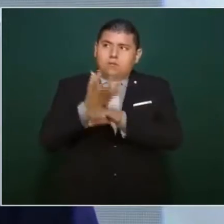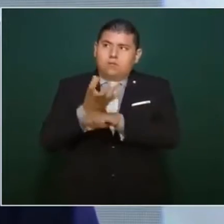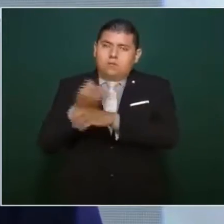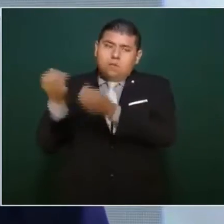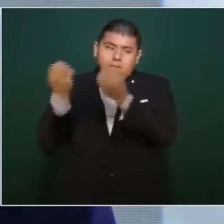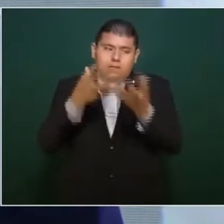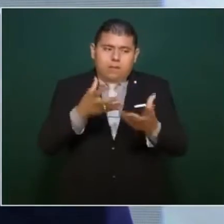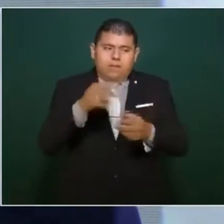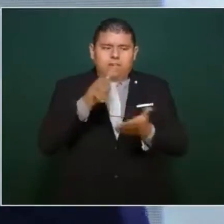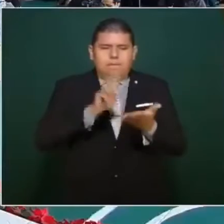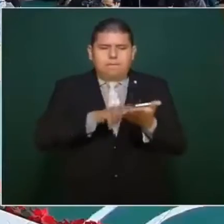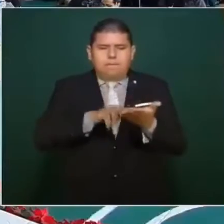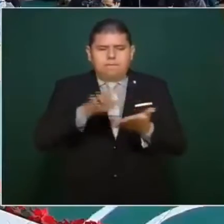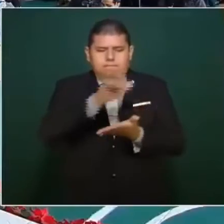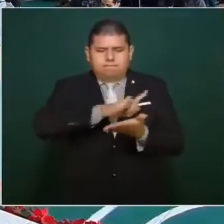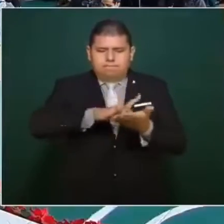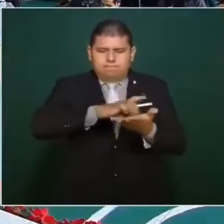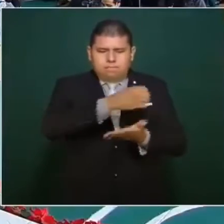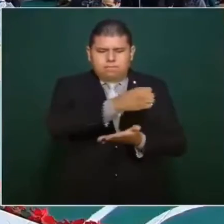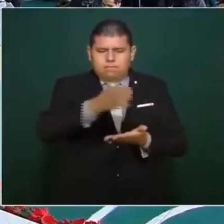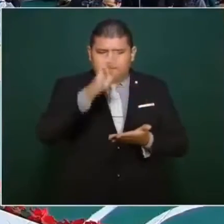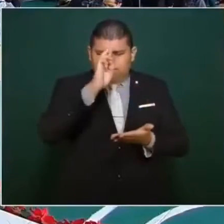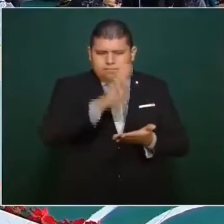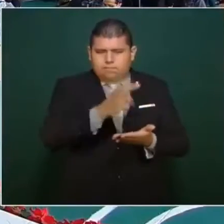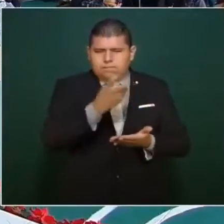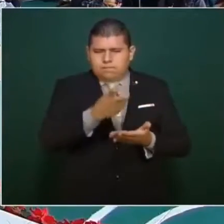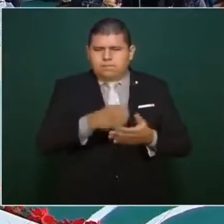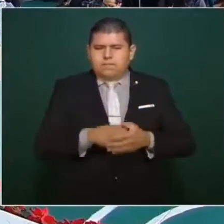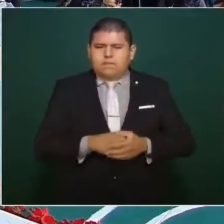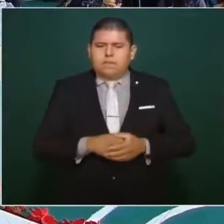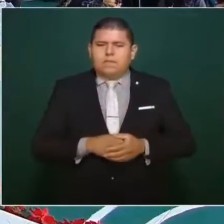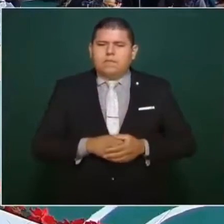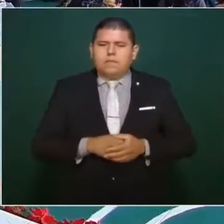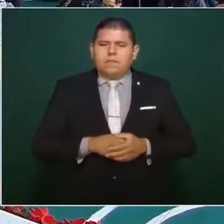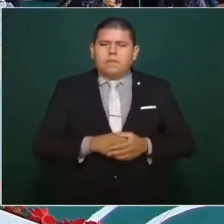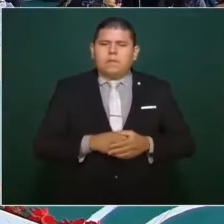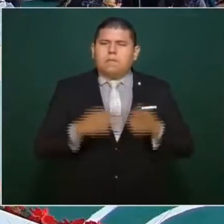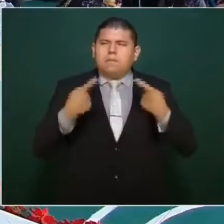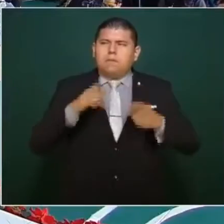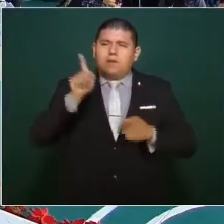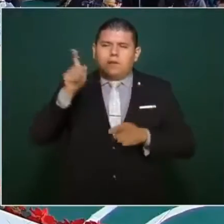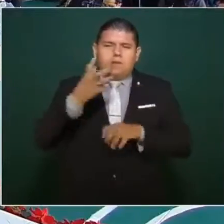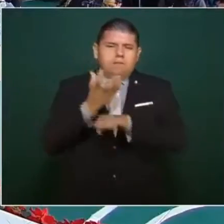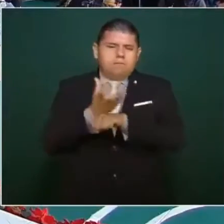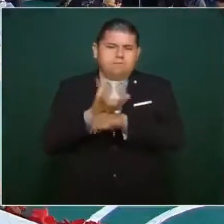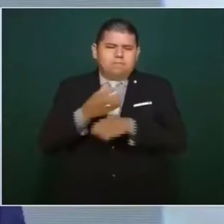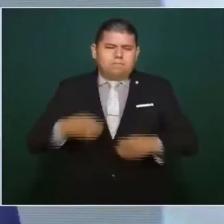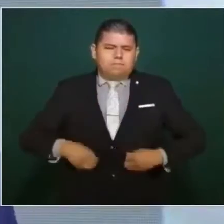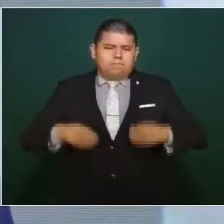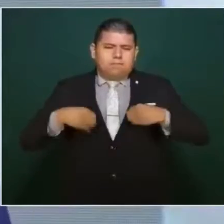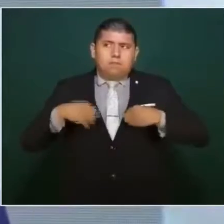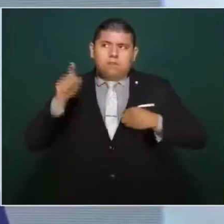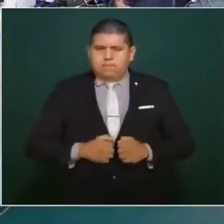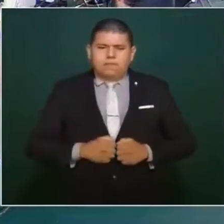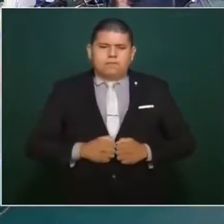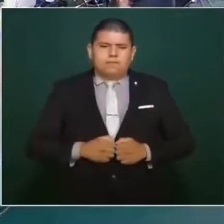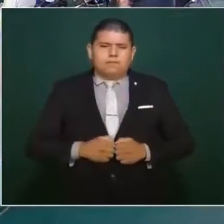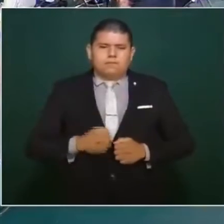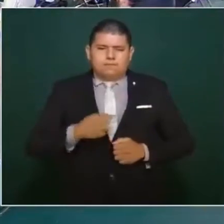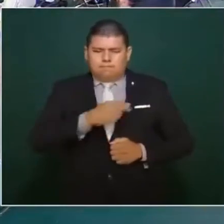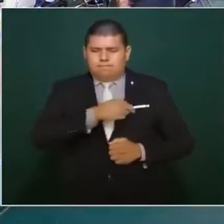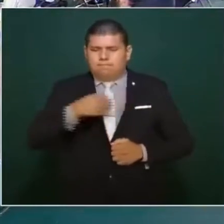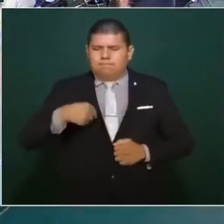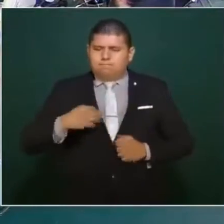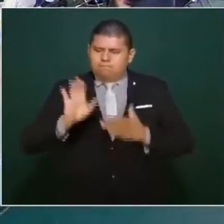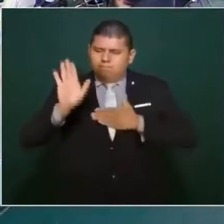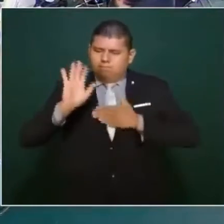los carros que tienen familiares de paisanos, que además nos han ayudado muchísimo. Ya les